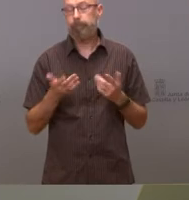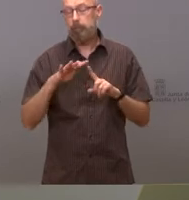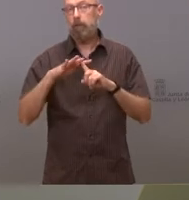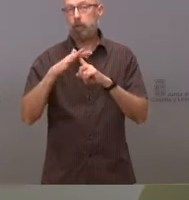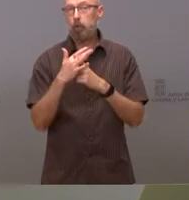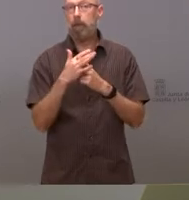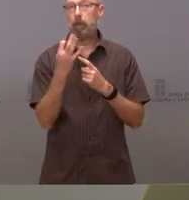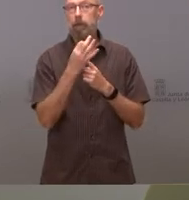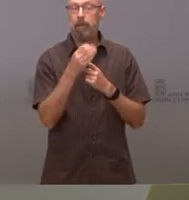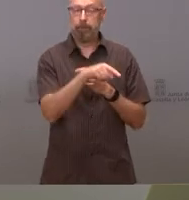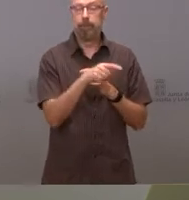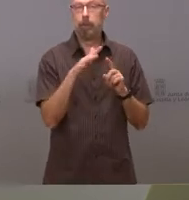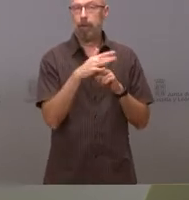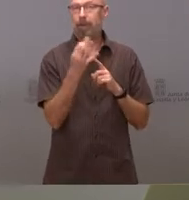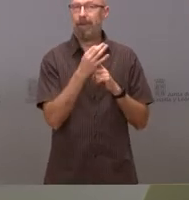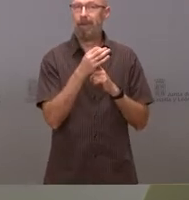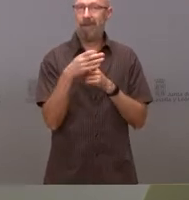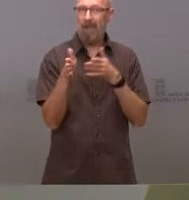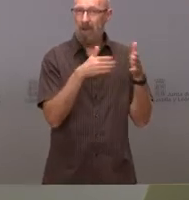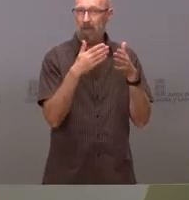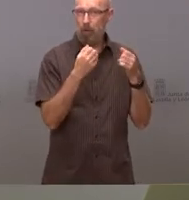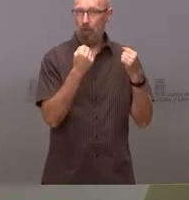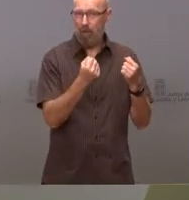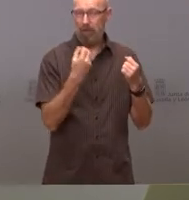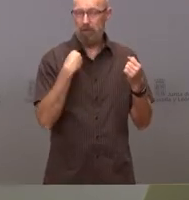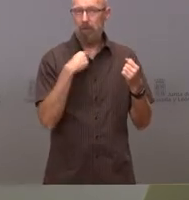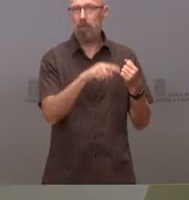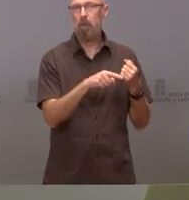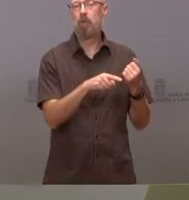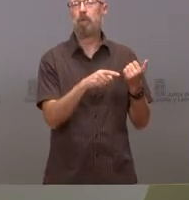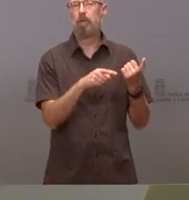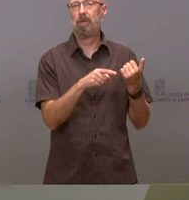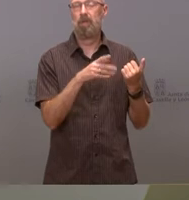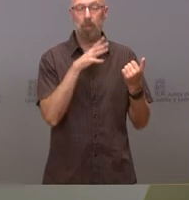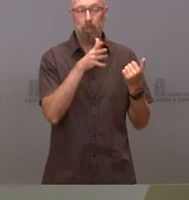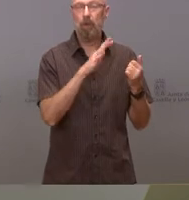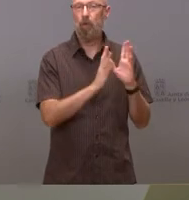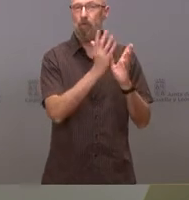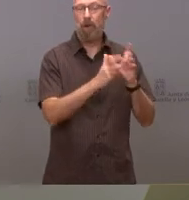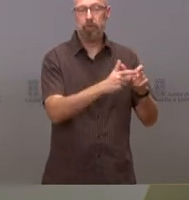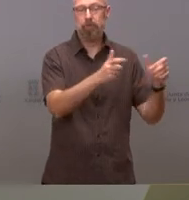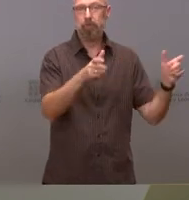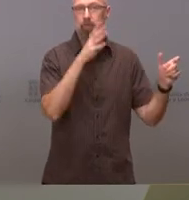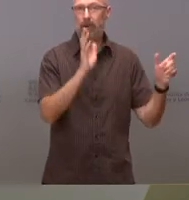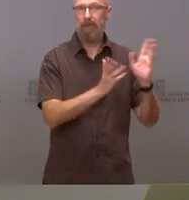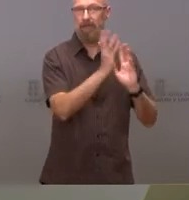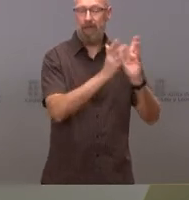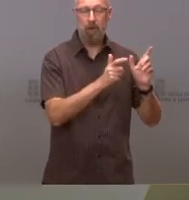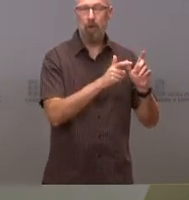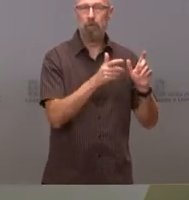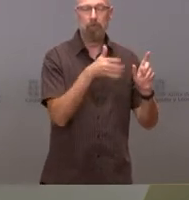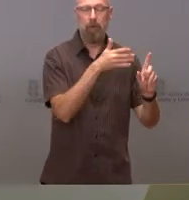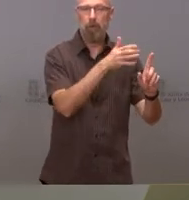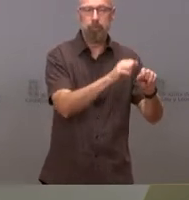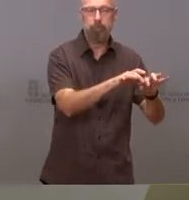viento que se producían en ese momento las circunstancias que motivaron pues una extensión rápida porque los incendios forestales son así son